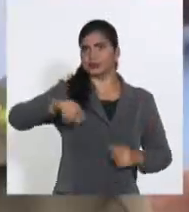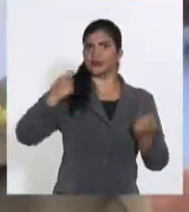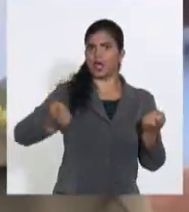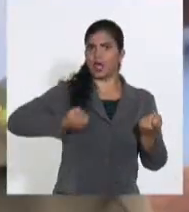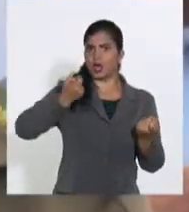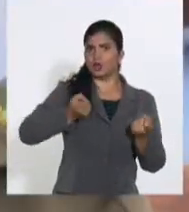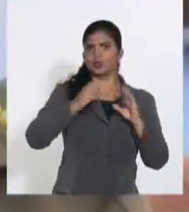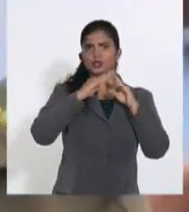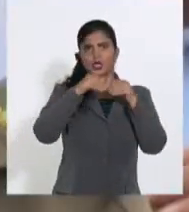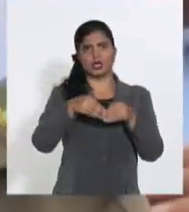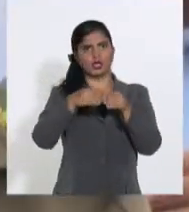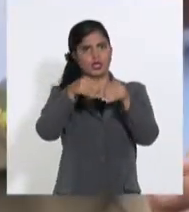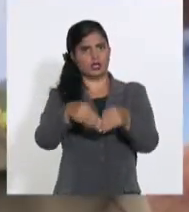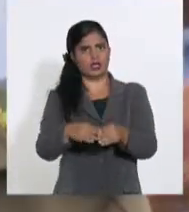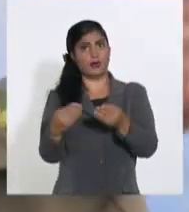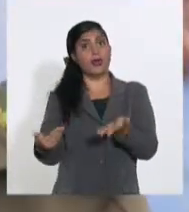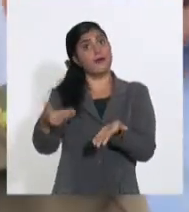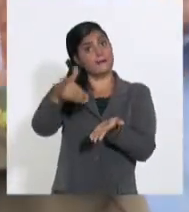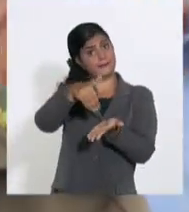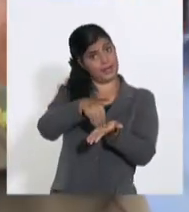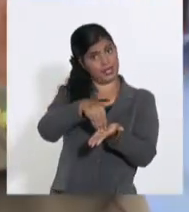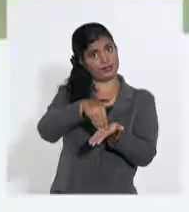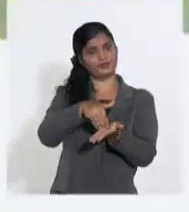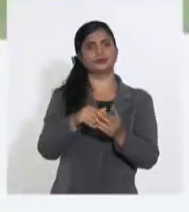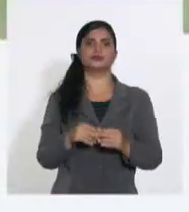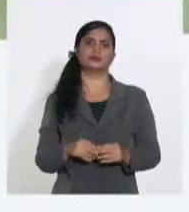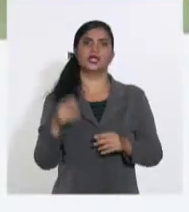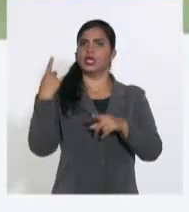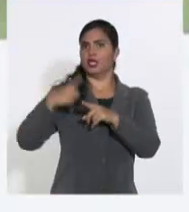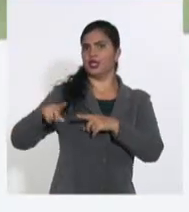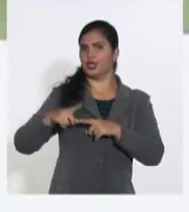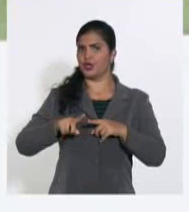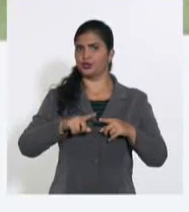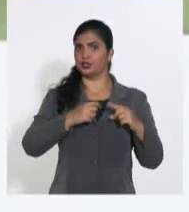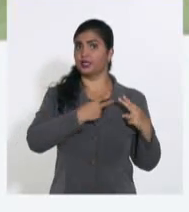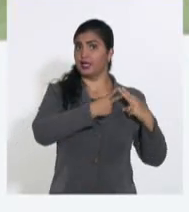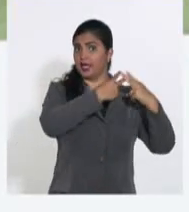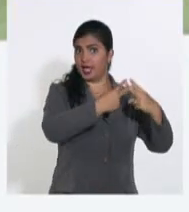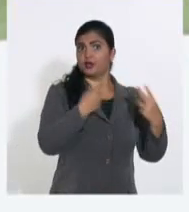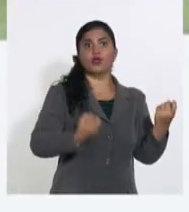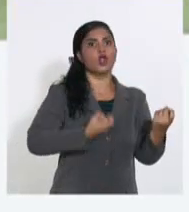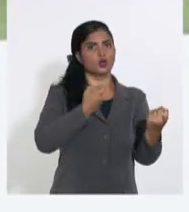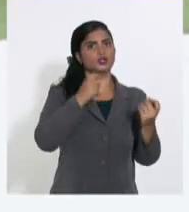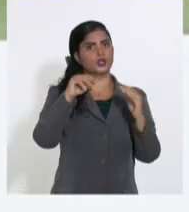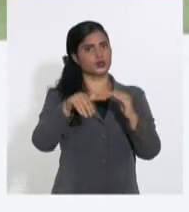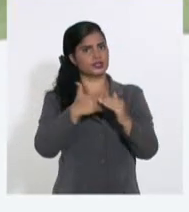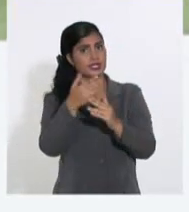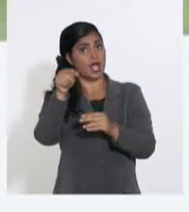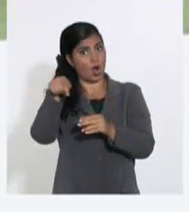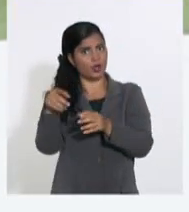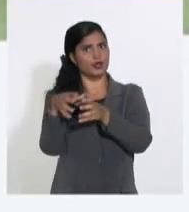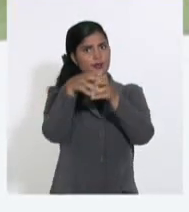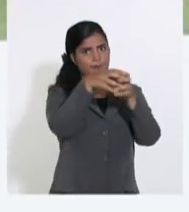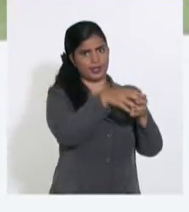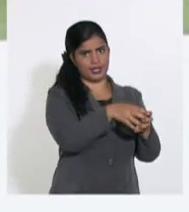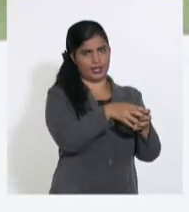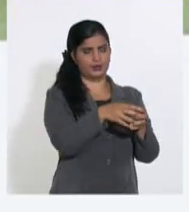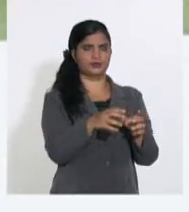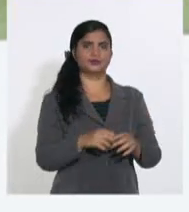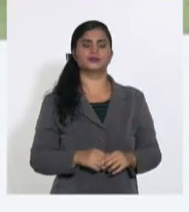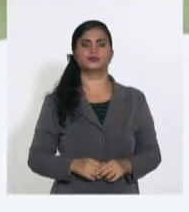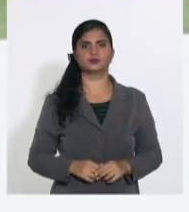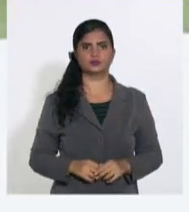Granma que nos acompaña, al resto de los combatientes de la revolución cubana aquí presentes